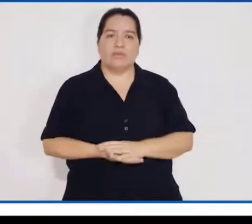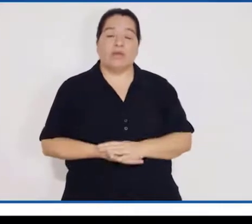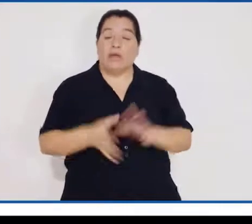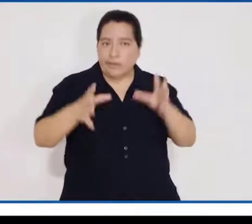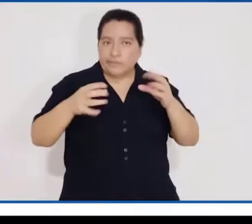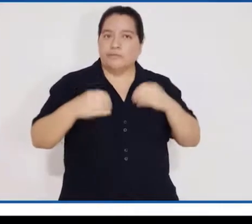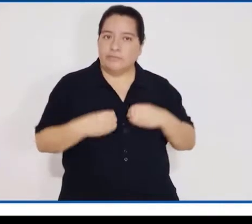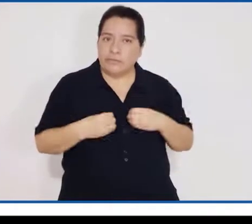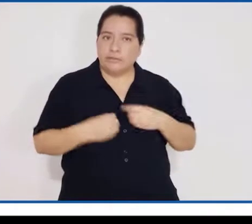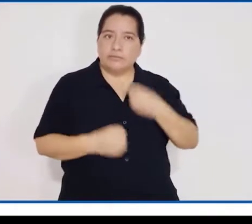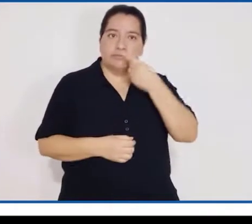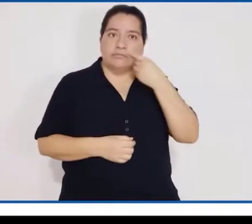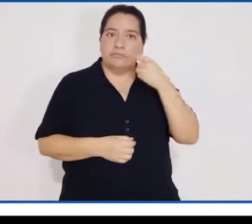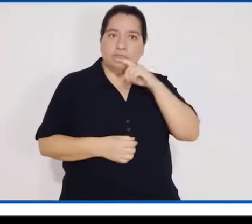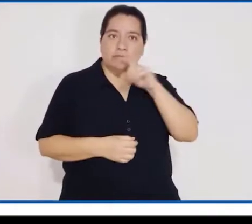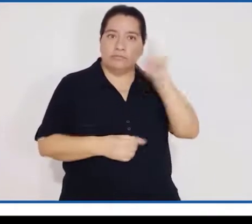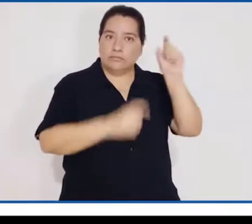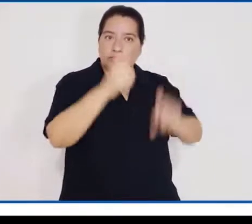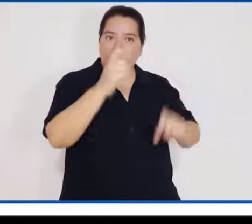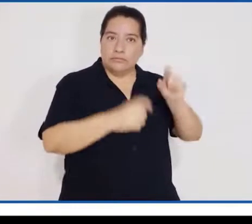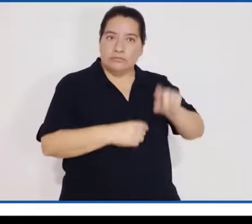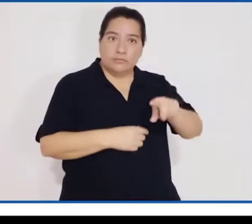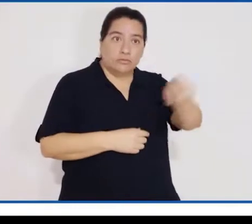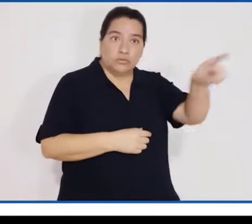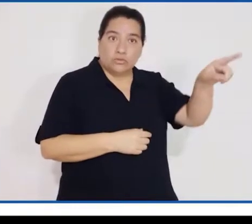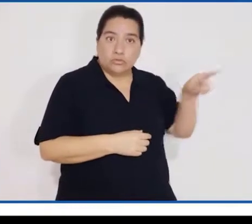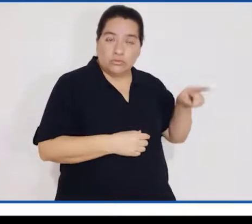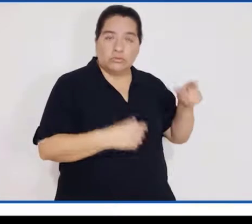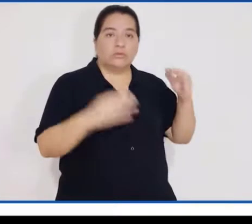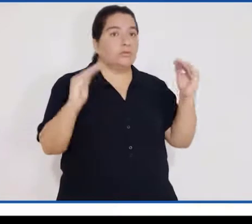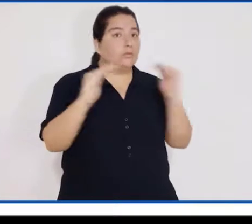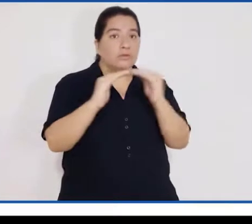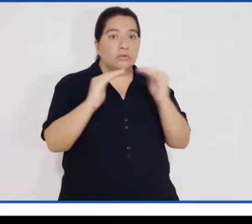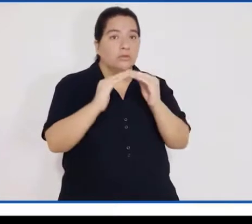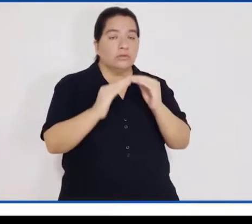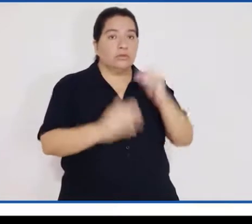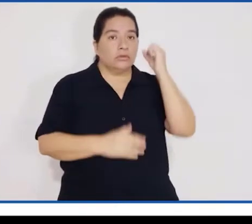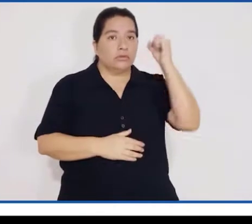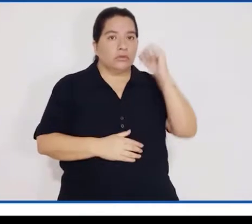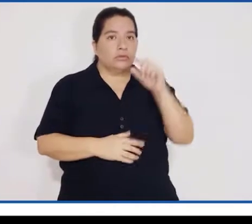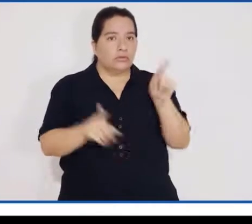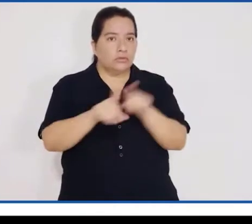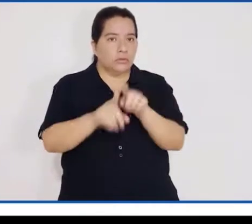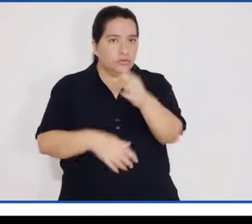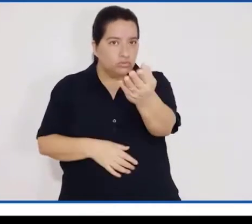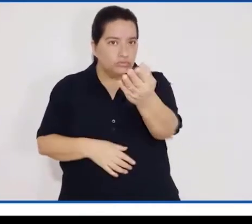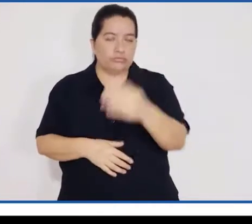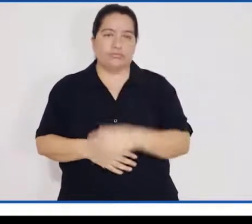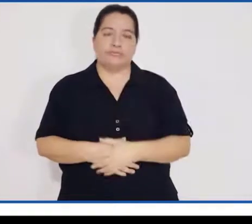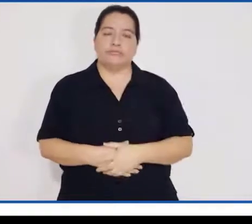reconocer que las y los demás tienen los mismos derechos que tú.